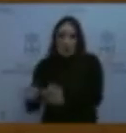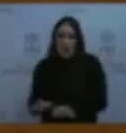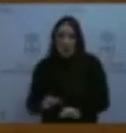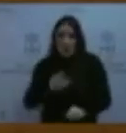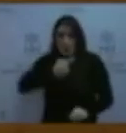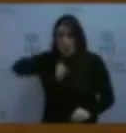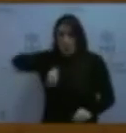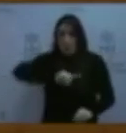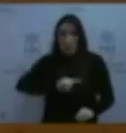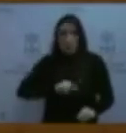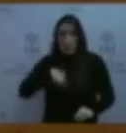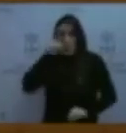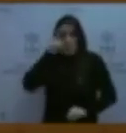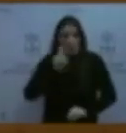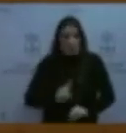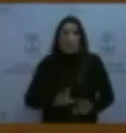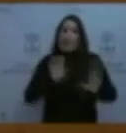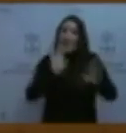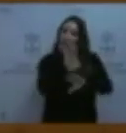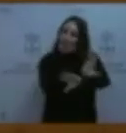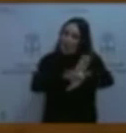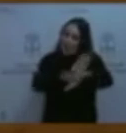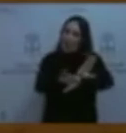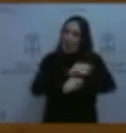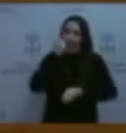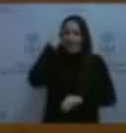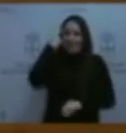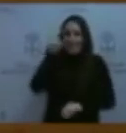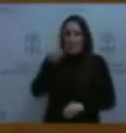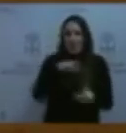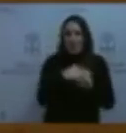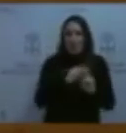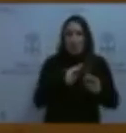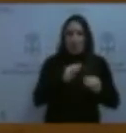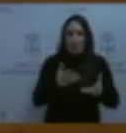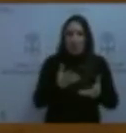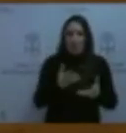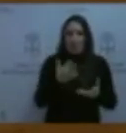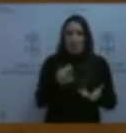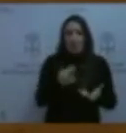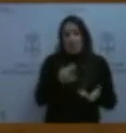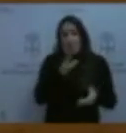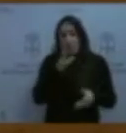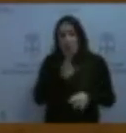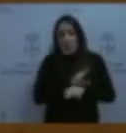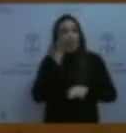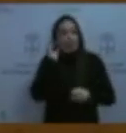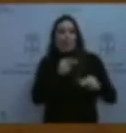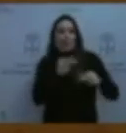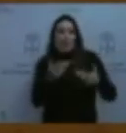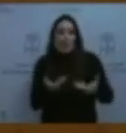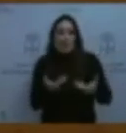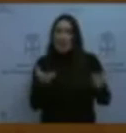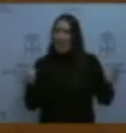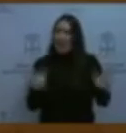presentes tengamos constancia, pero de los que la Consejería sabe fehacientemente que sí, en base a la respuesta que le dio la consejera. Insisto, es muy grave que